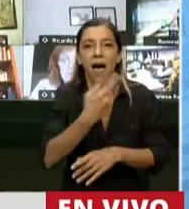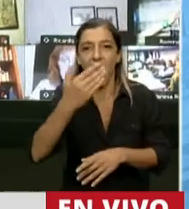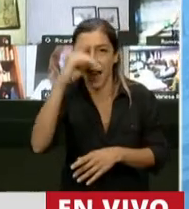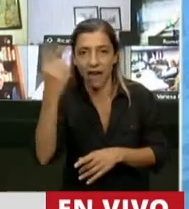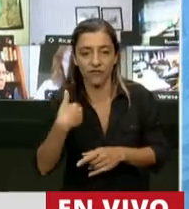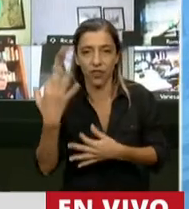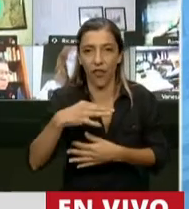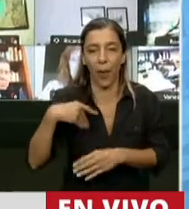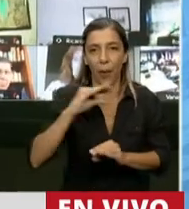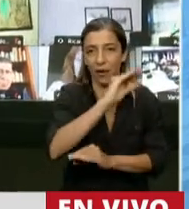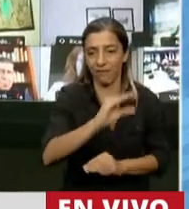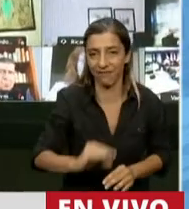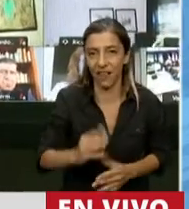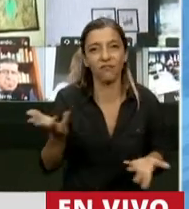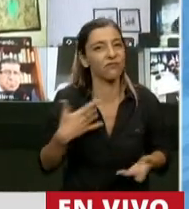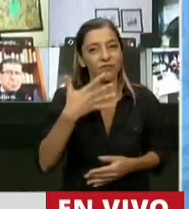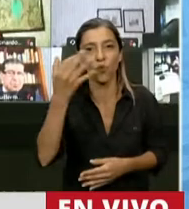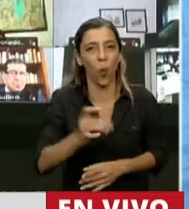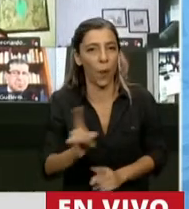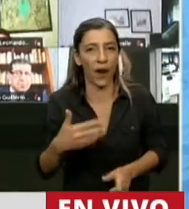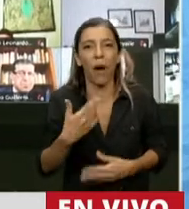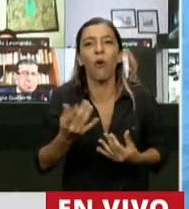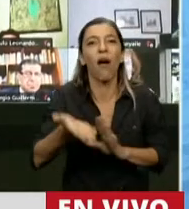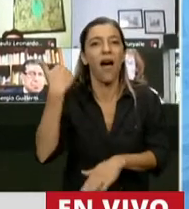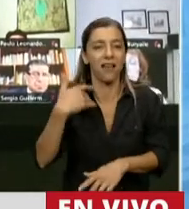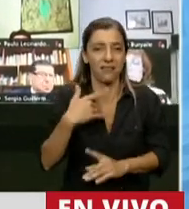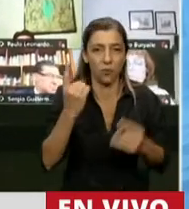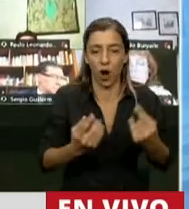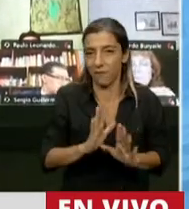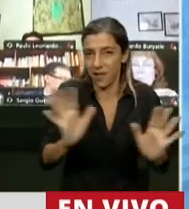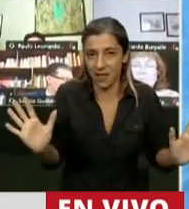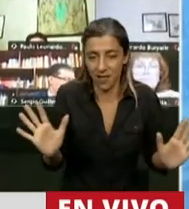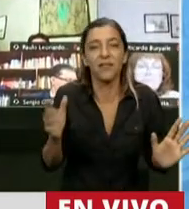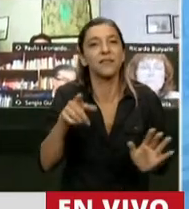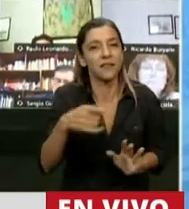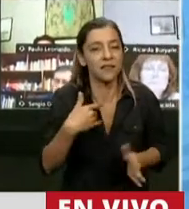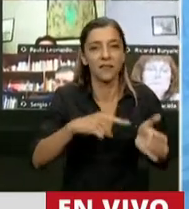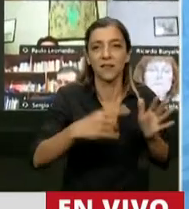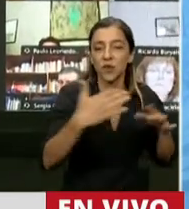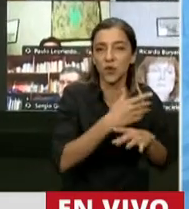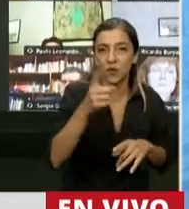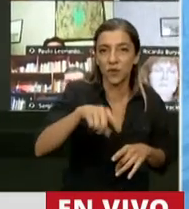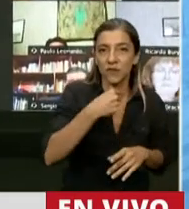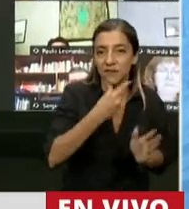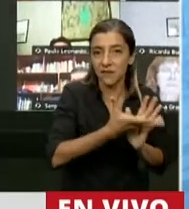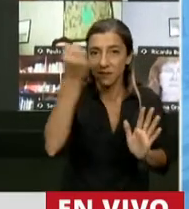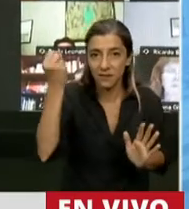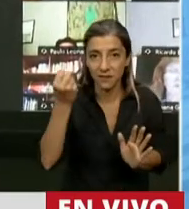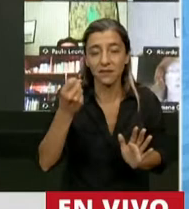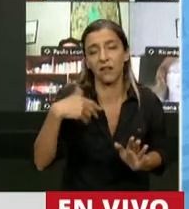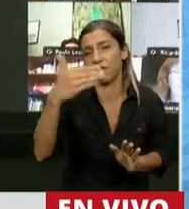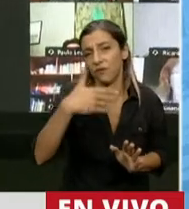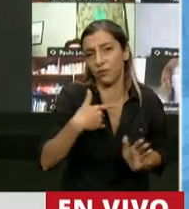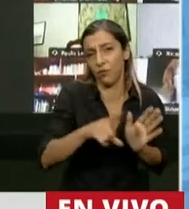Entonces no es cierto que con lo que se le quitó a la Cava con ese decretazo y lo que se le pretende quitar en más